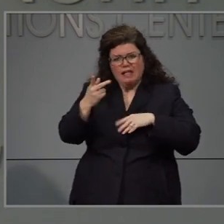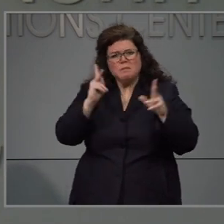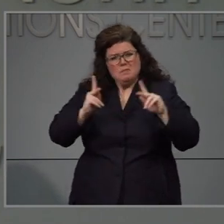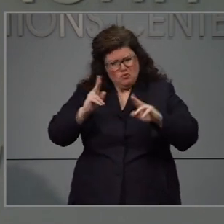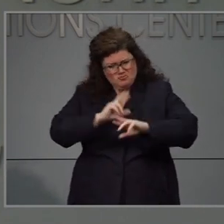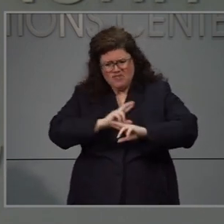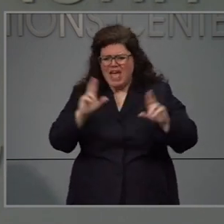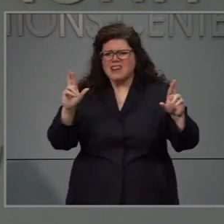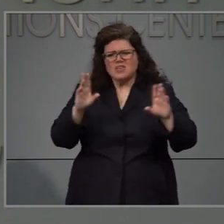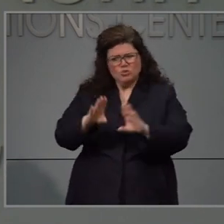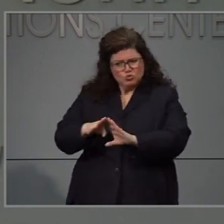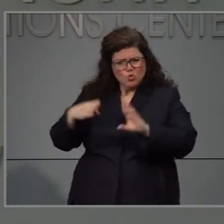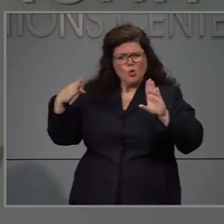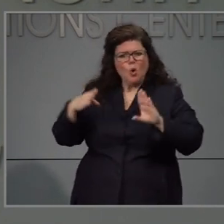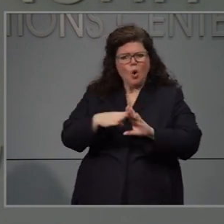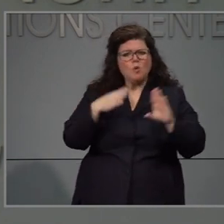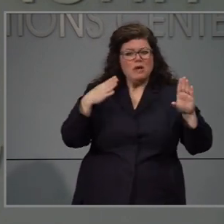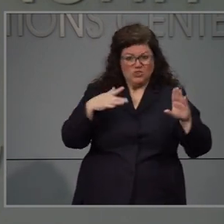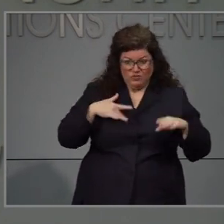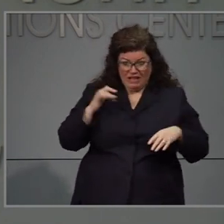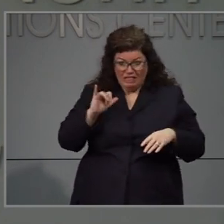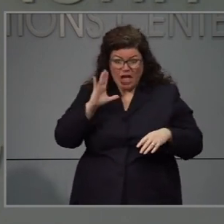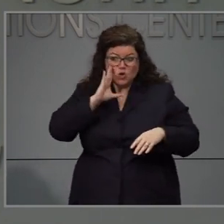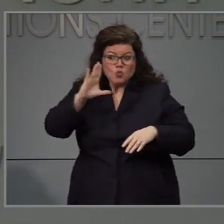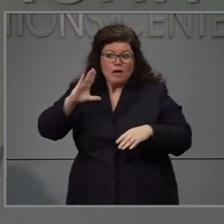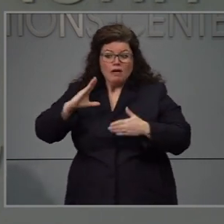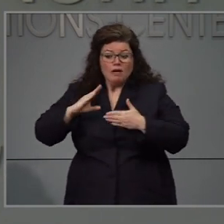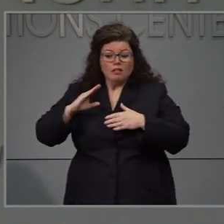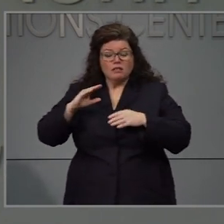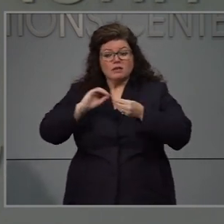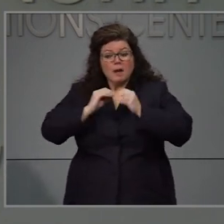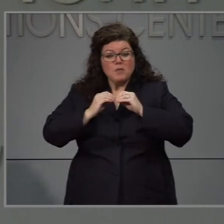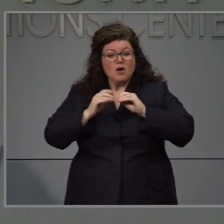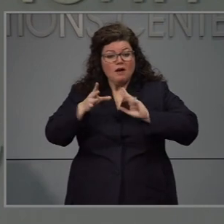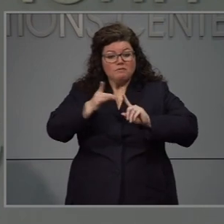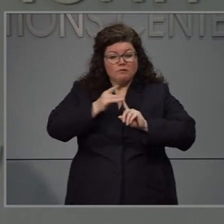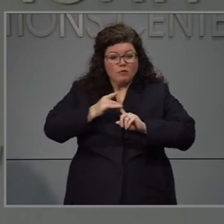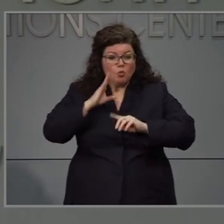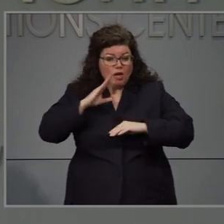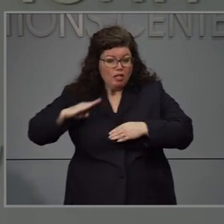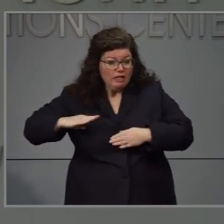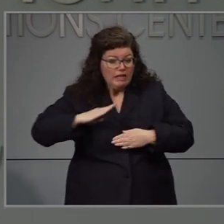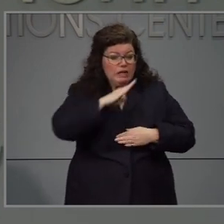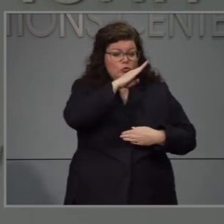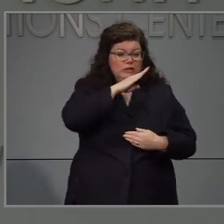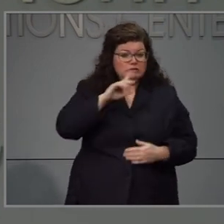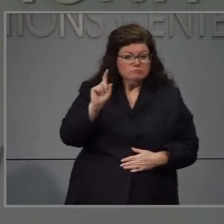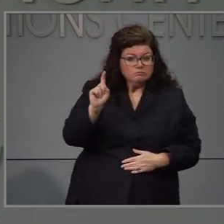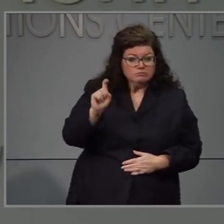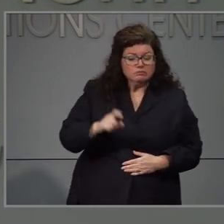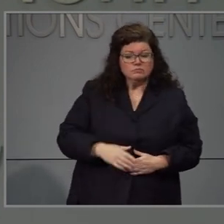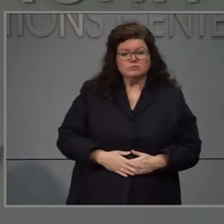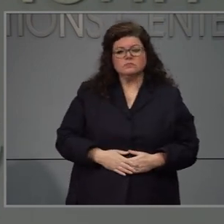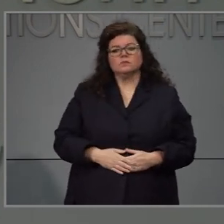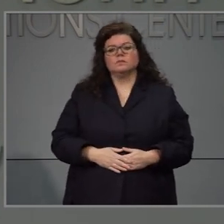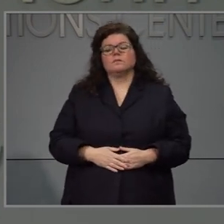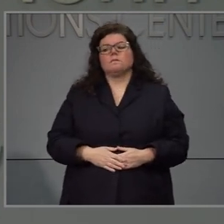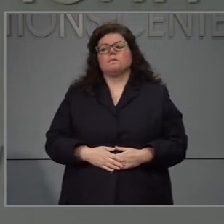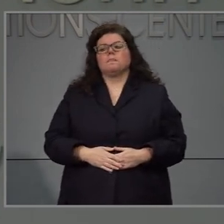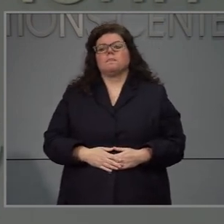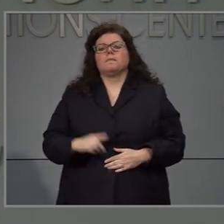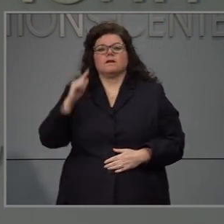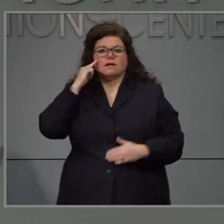las personas de que ya estamos abriendo demasiado temprano nos puede decir algo respuesta. Si veos lo que estamos